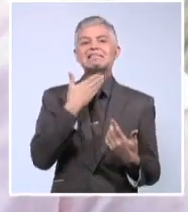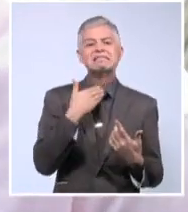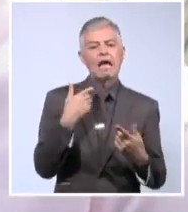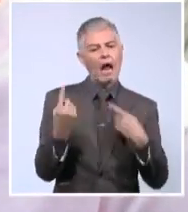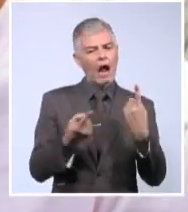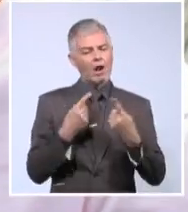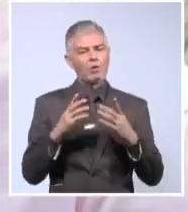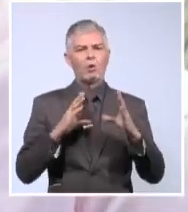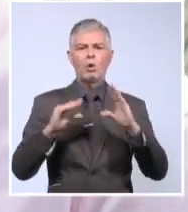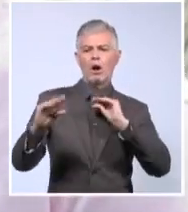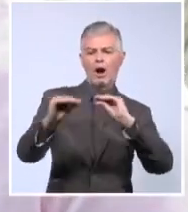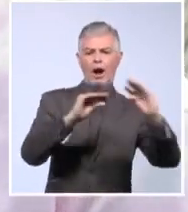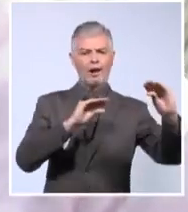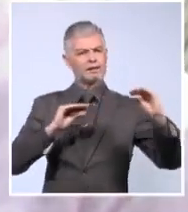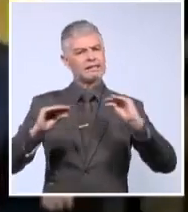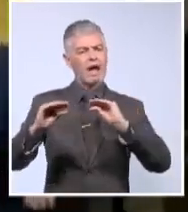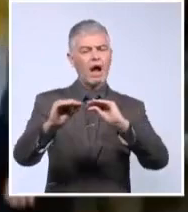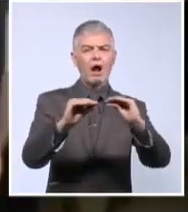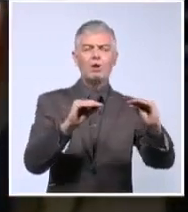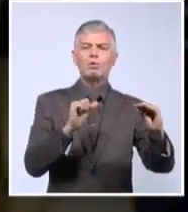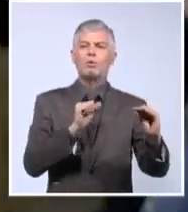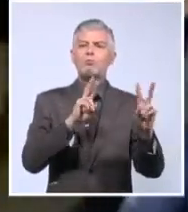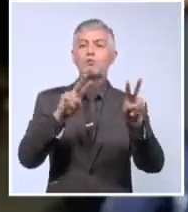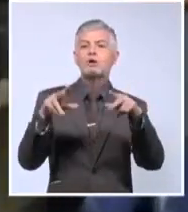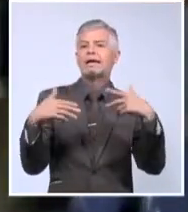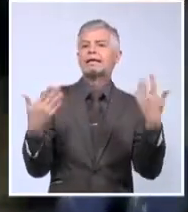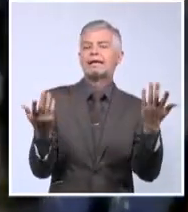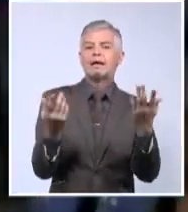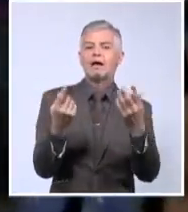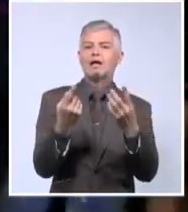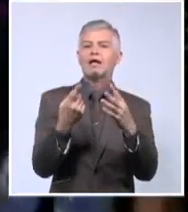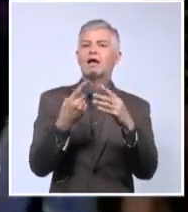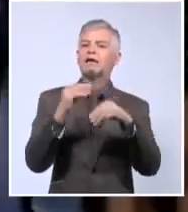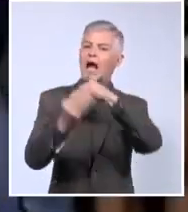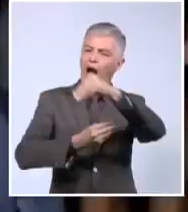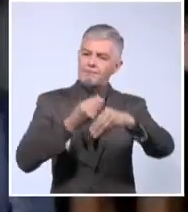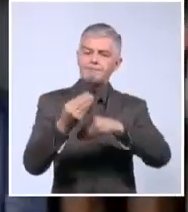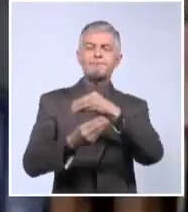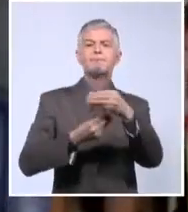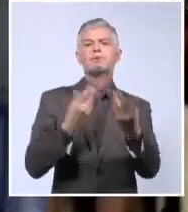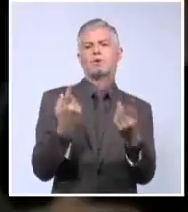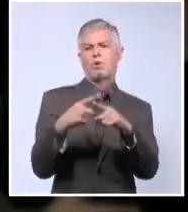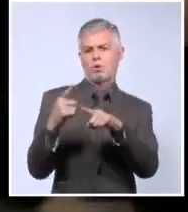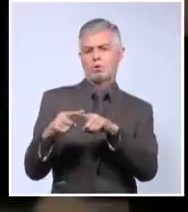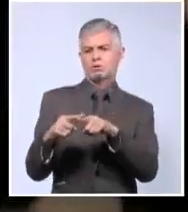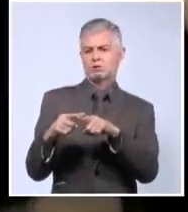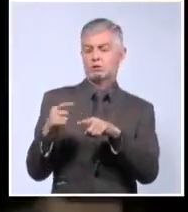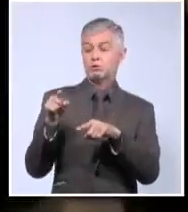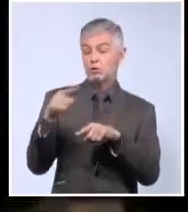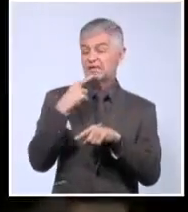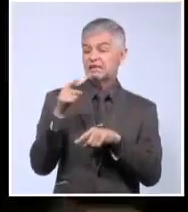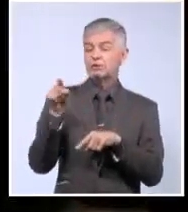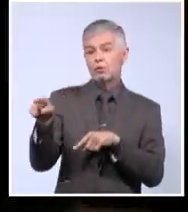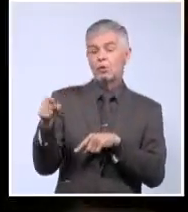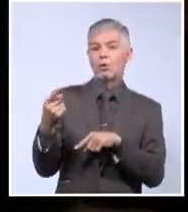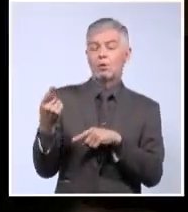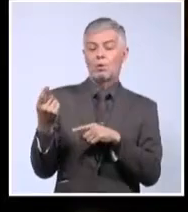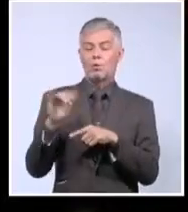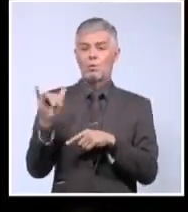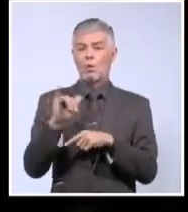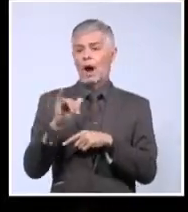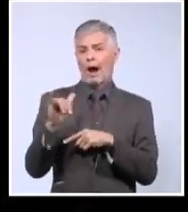diálogo por cambios dentro de nuestra cultura. Tú me decías que tú habías sido manipulado. ¿Por qué te sentiste